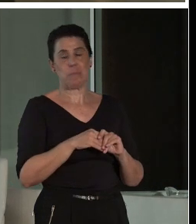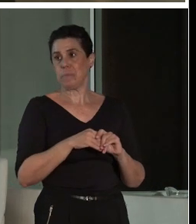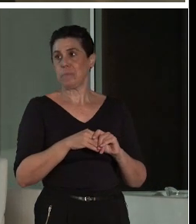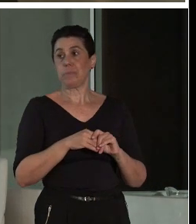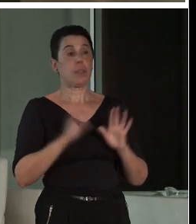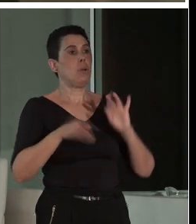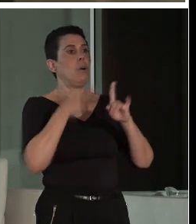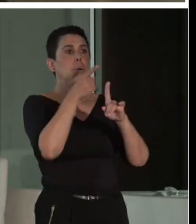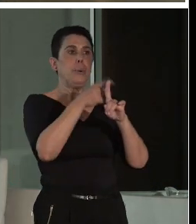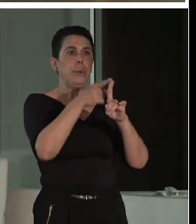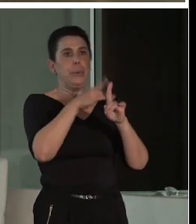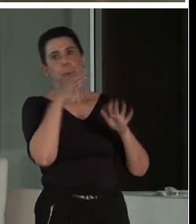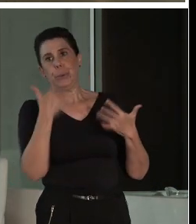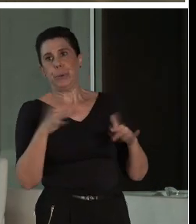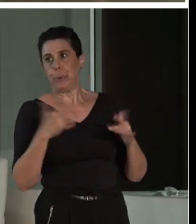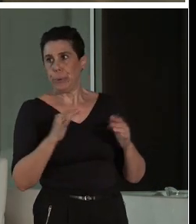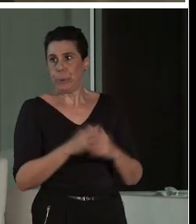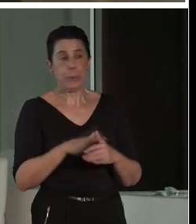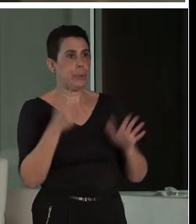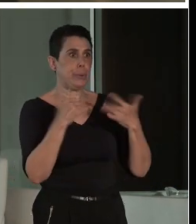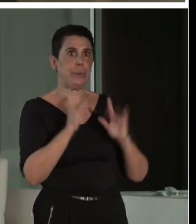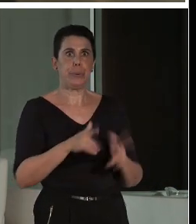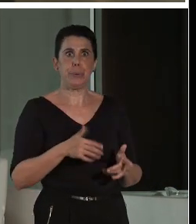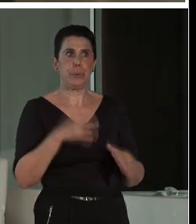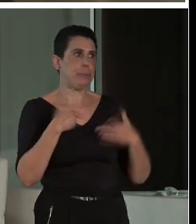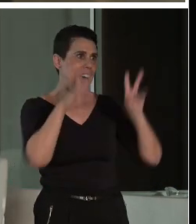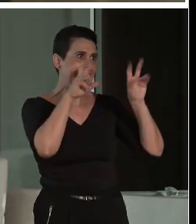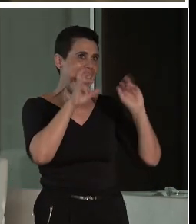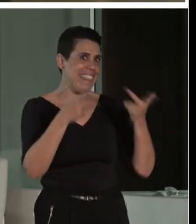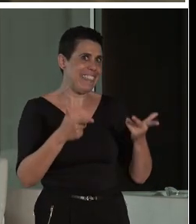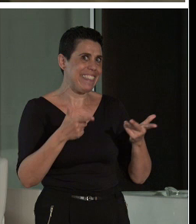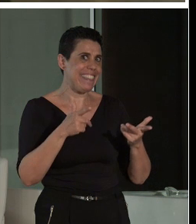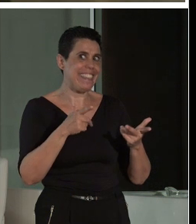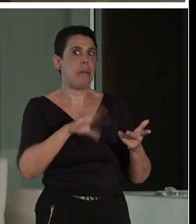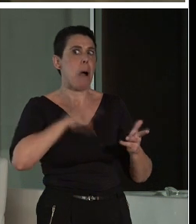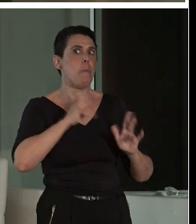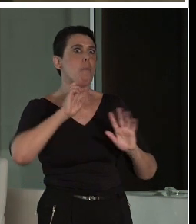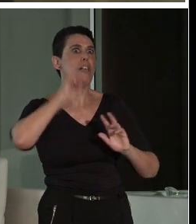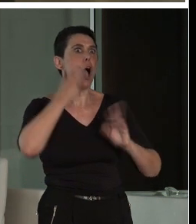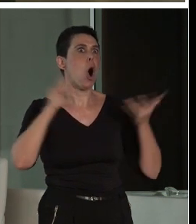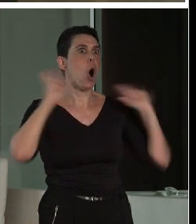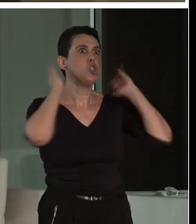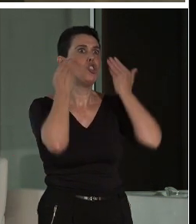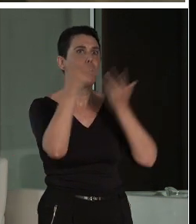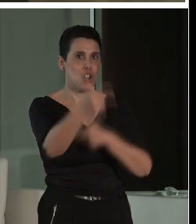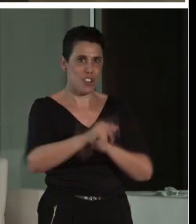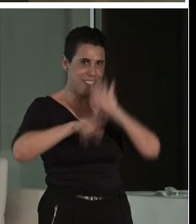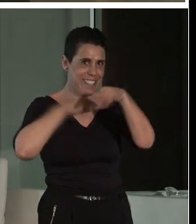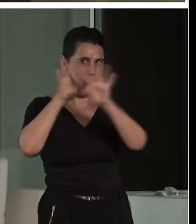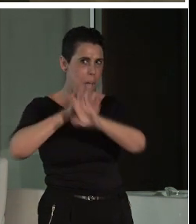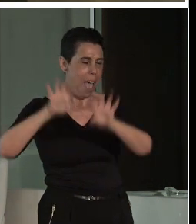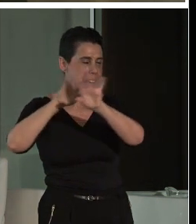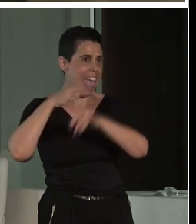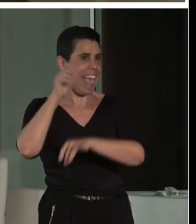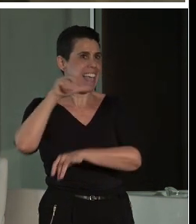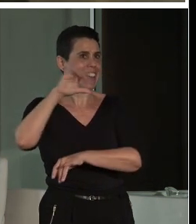Usos. Uf, madre mía, aquí podríamos hacer otro congreso. Ya intentaré luego convencer a Elisa. Mérida ha tenido 96